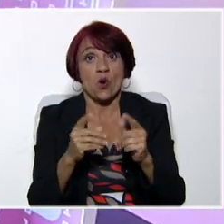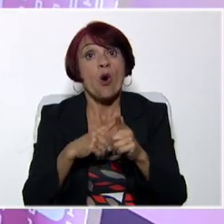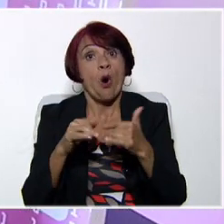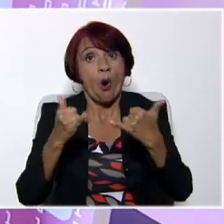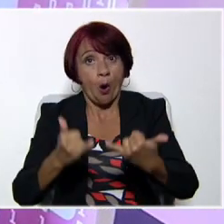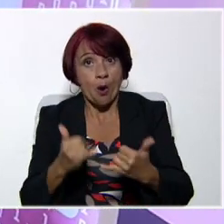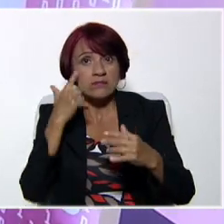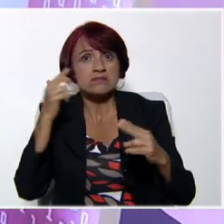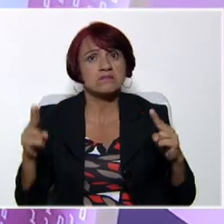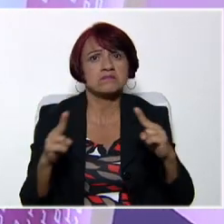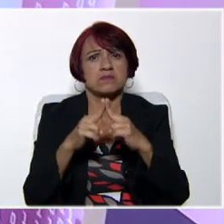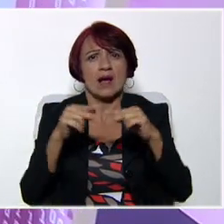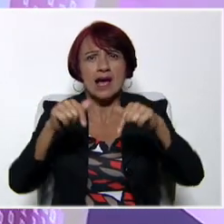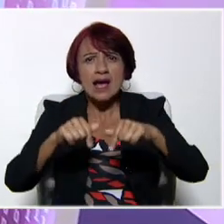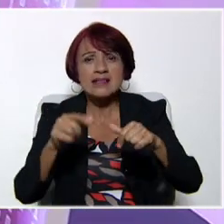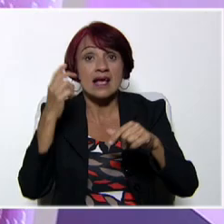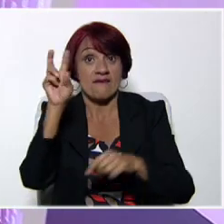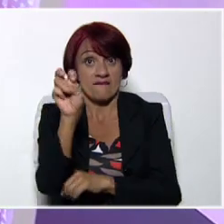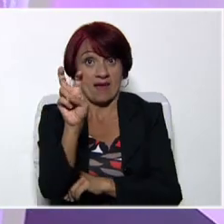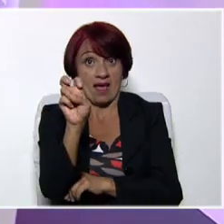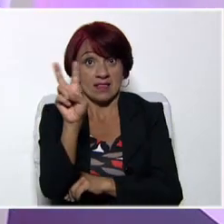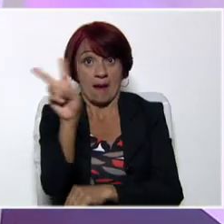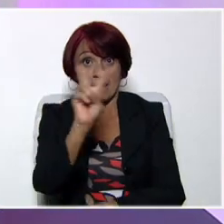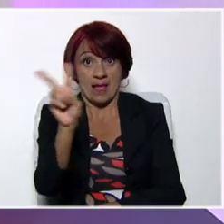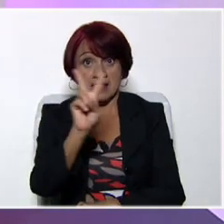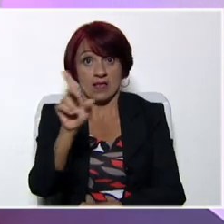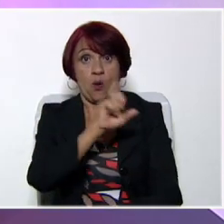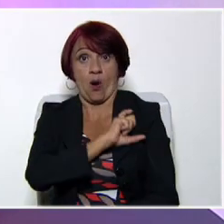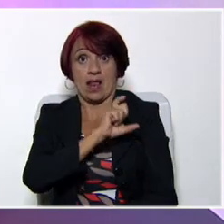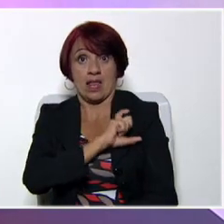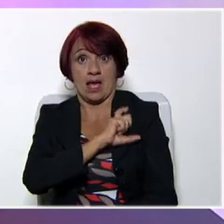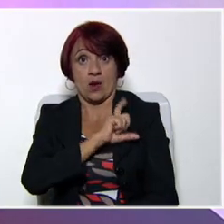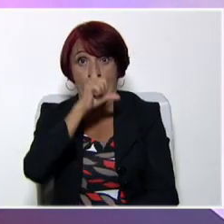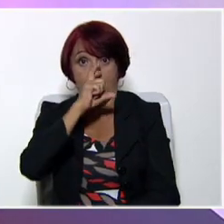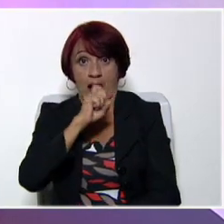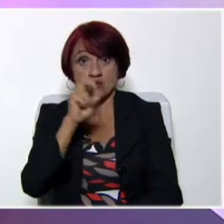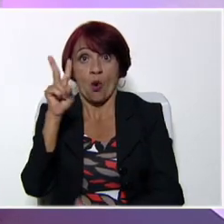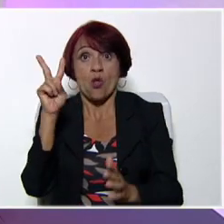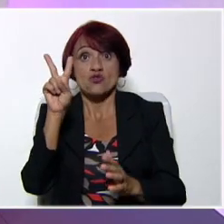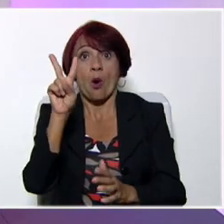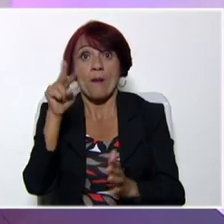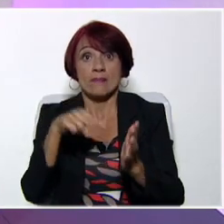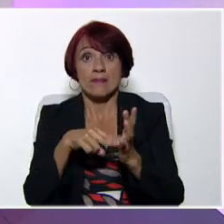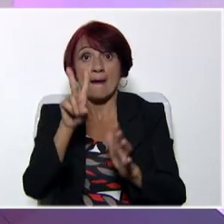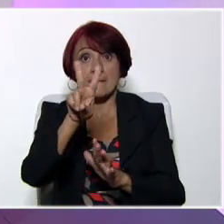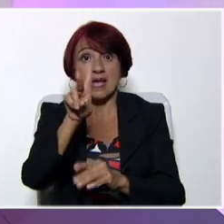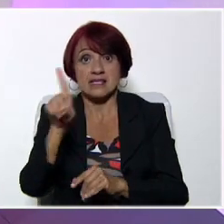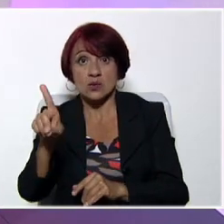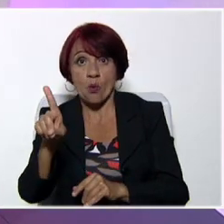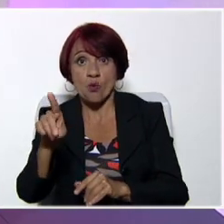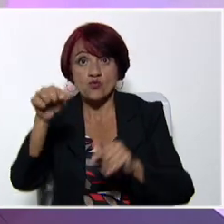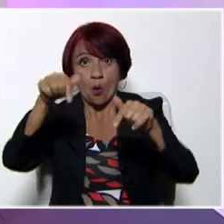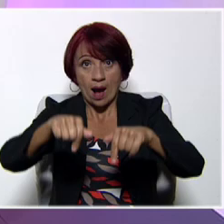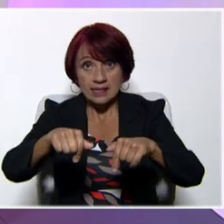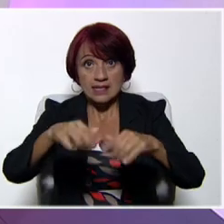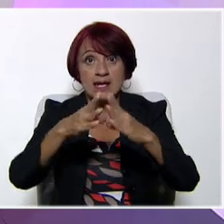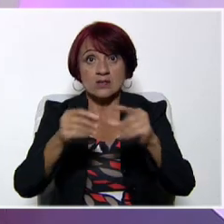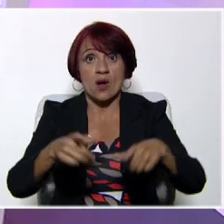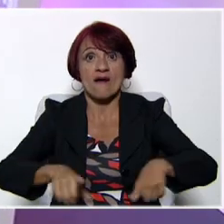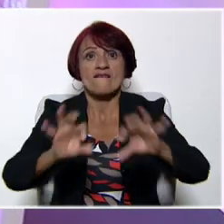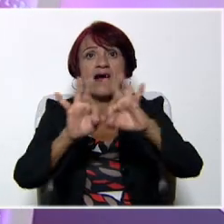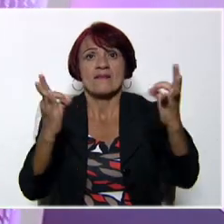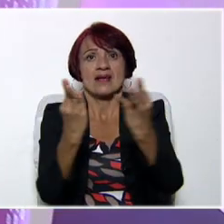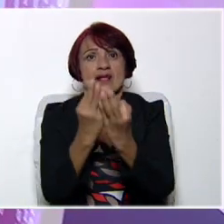encontrándonos en este viernes 22 de 2 de enero del año 2021 en este nuestro programa Cada